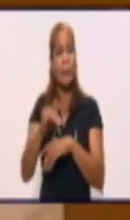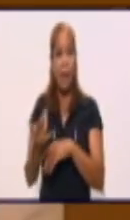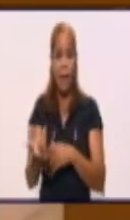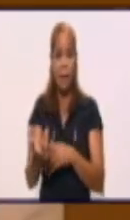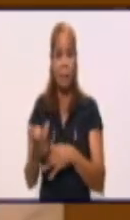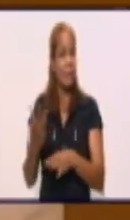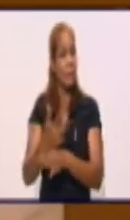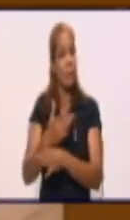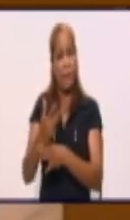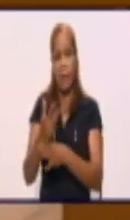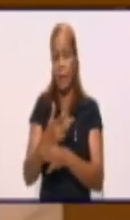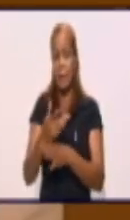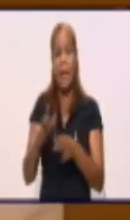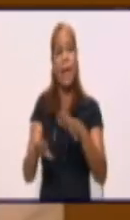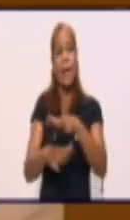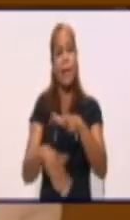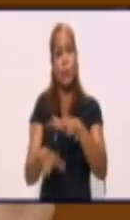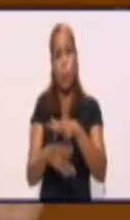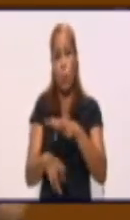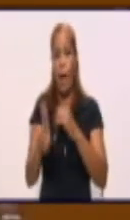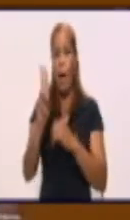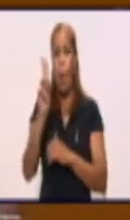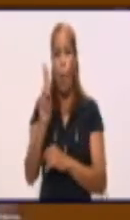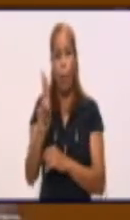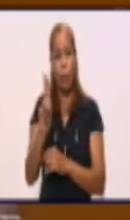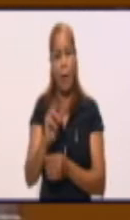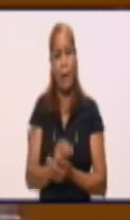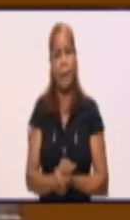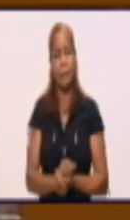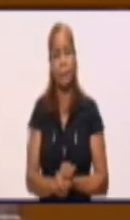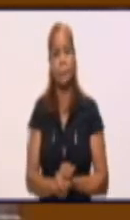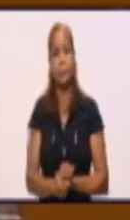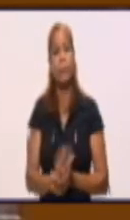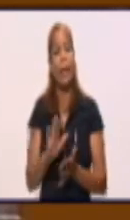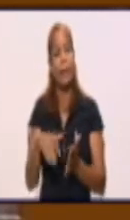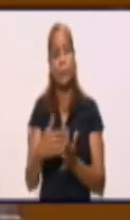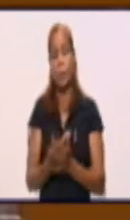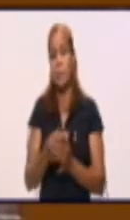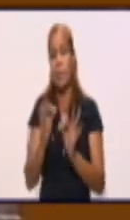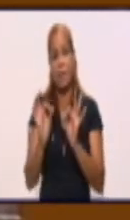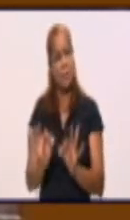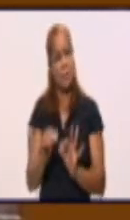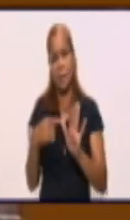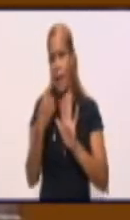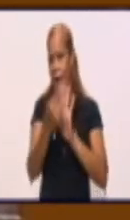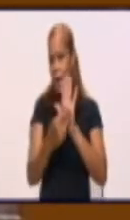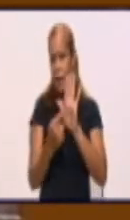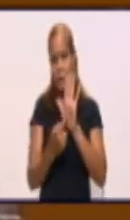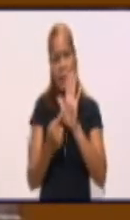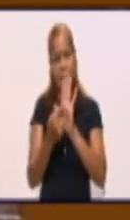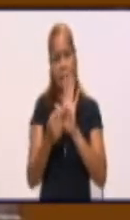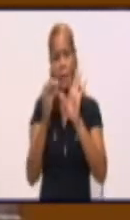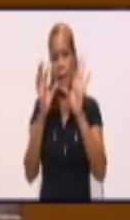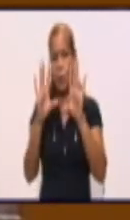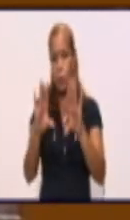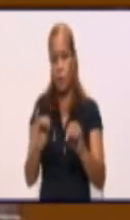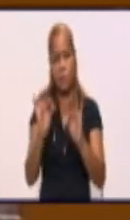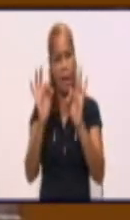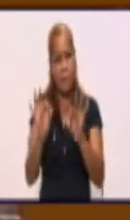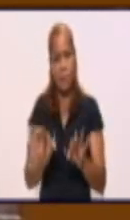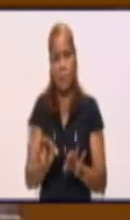es, eso está así demostrado, las estadísticas lo dicen por sí solas. Por ejemplo, Vayamos, tiene